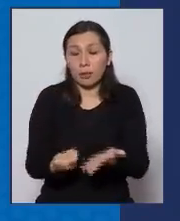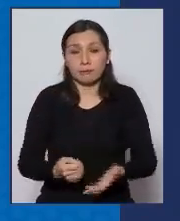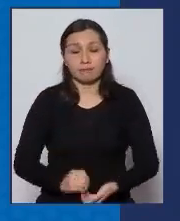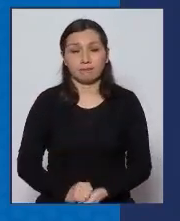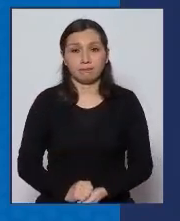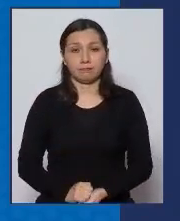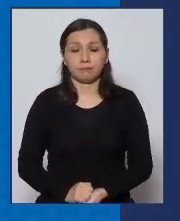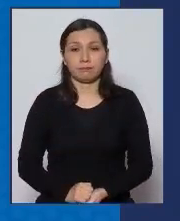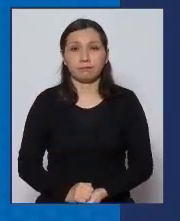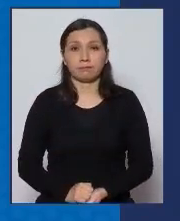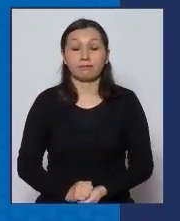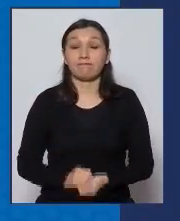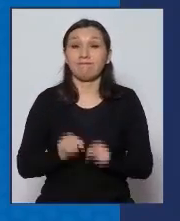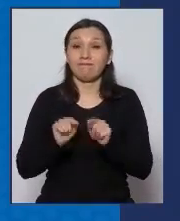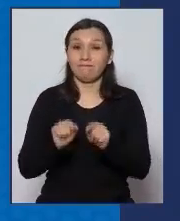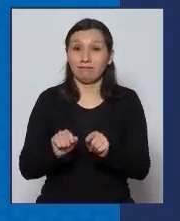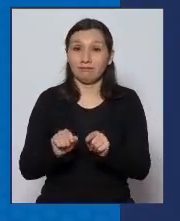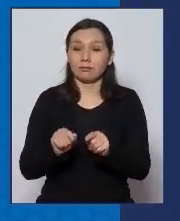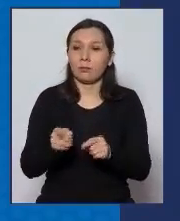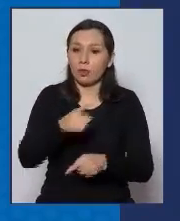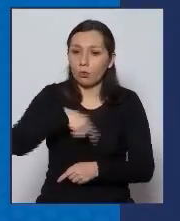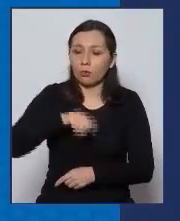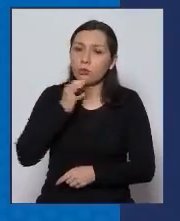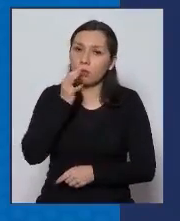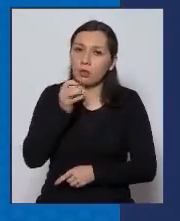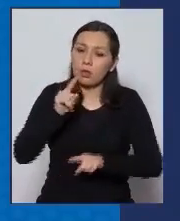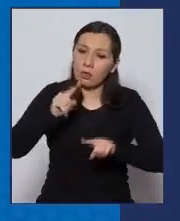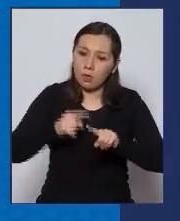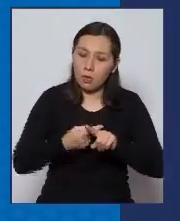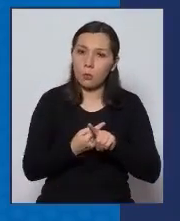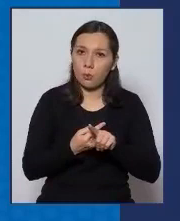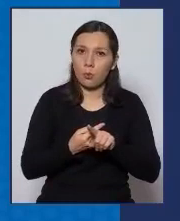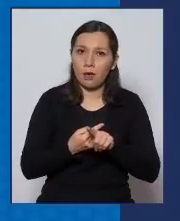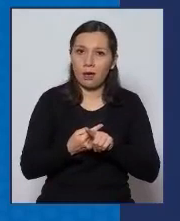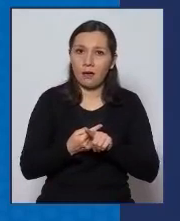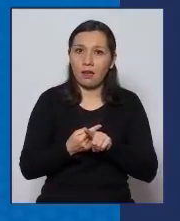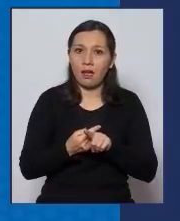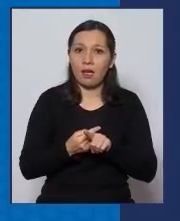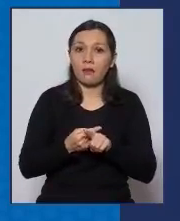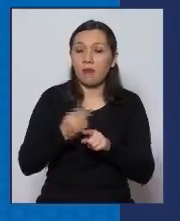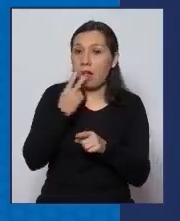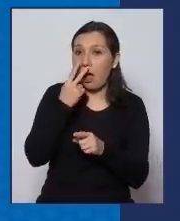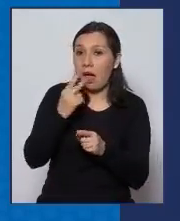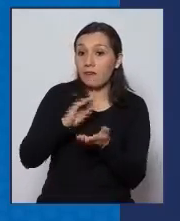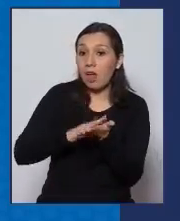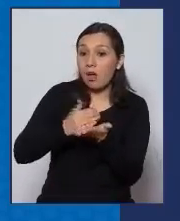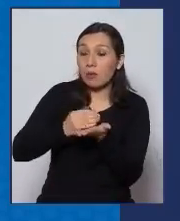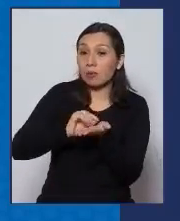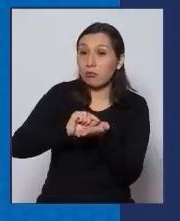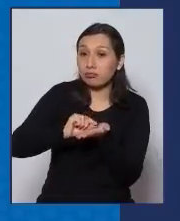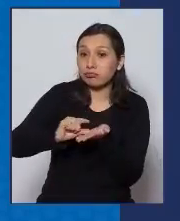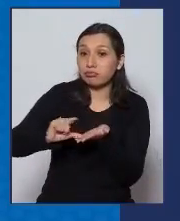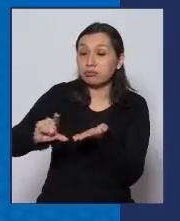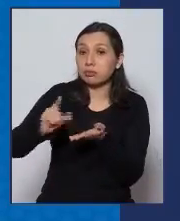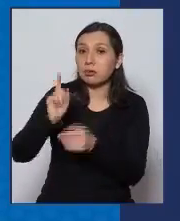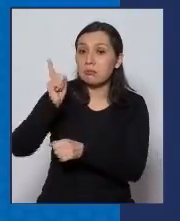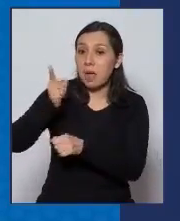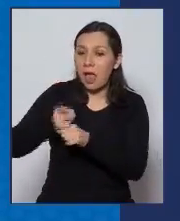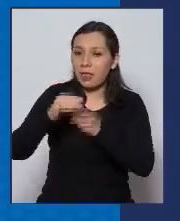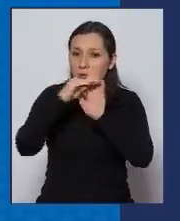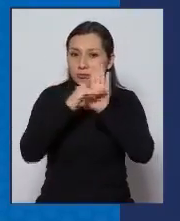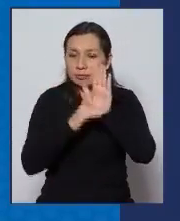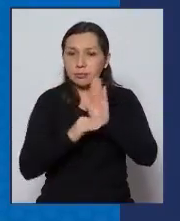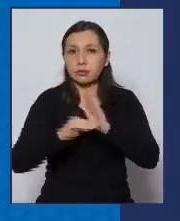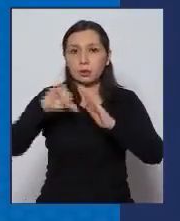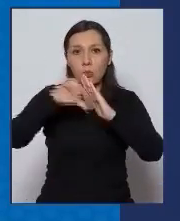nuestro. En ese sentido tenemos que decir una vez más que la evolución y el seguimiento de las medidas de